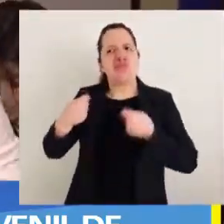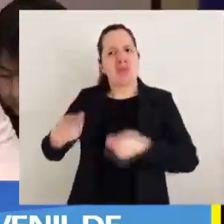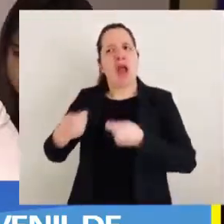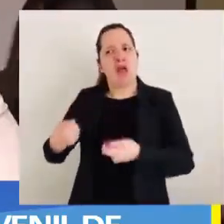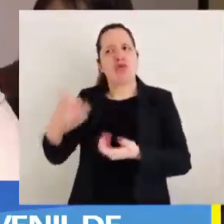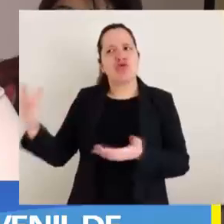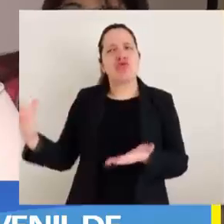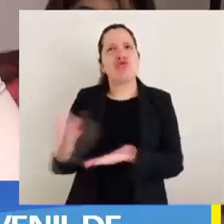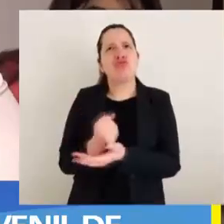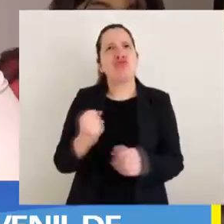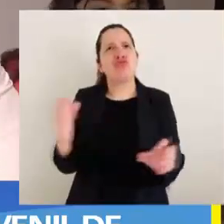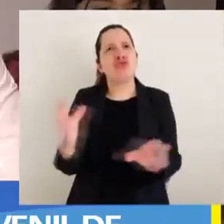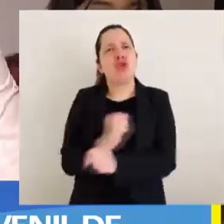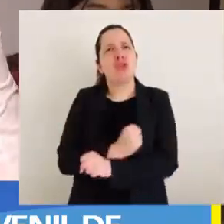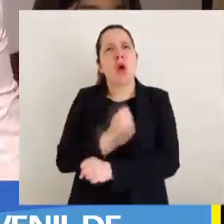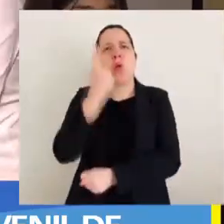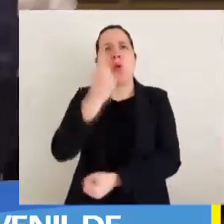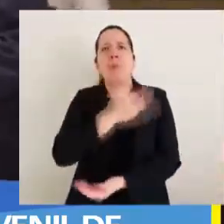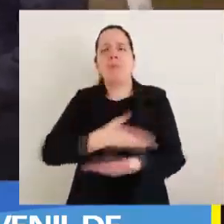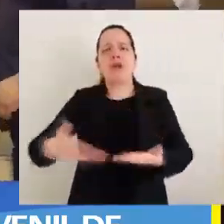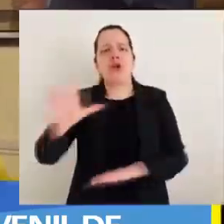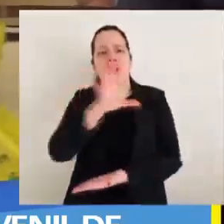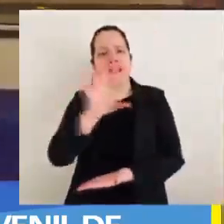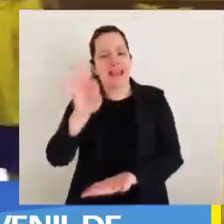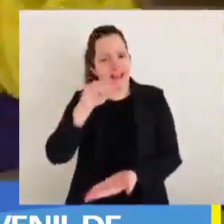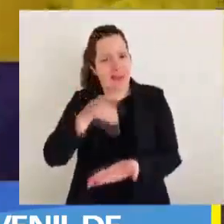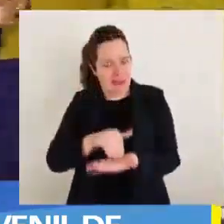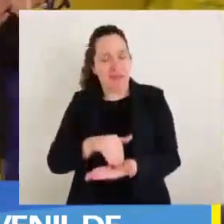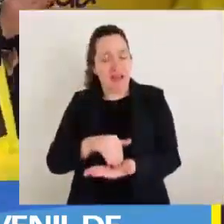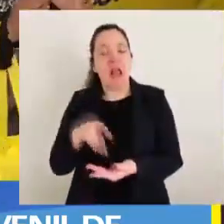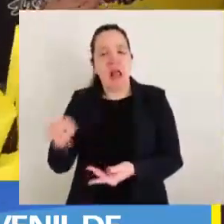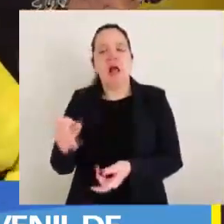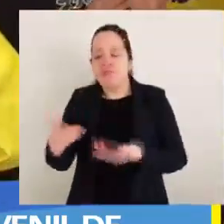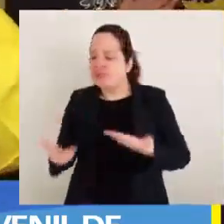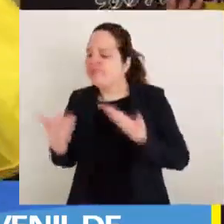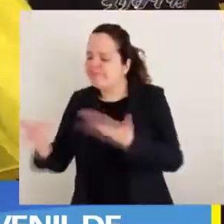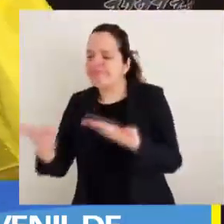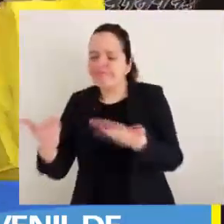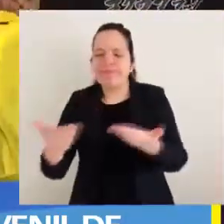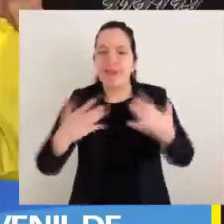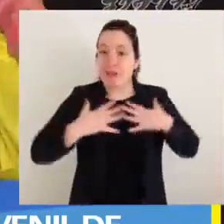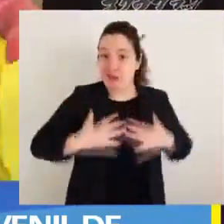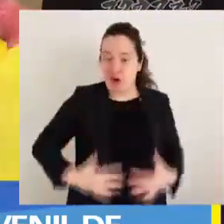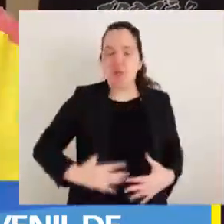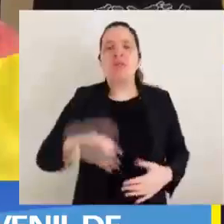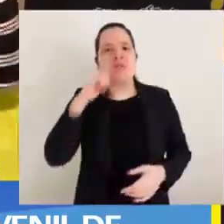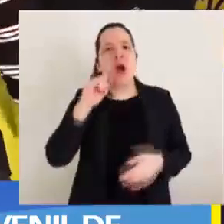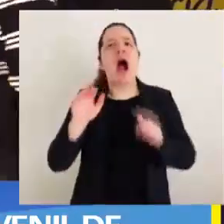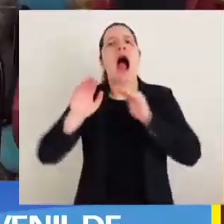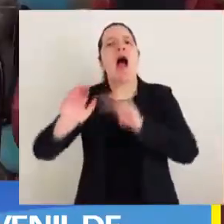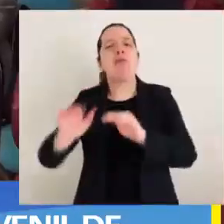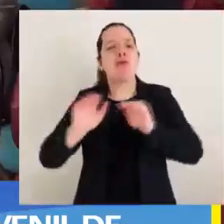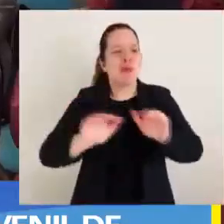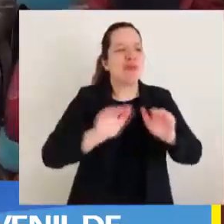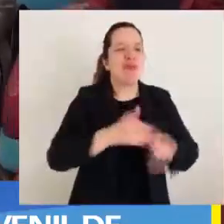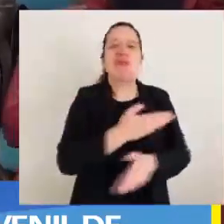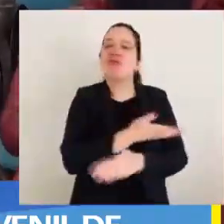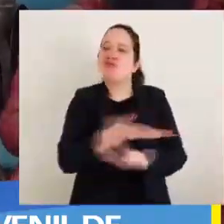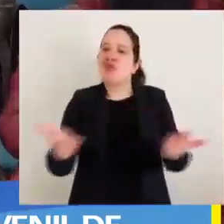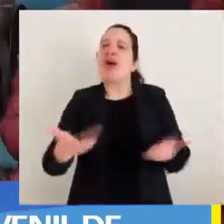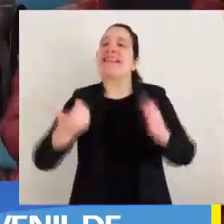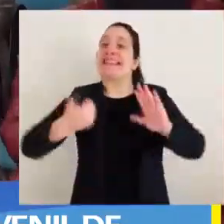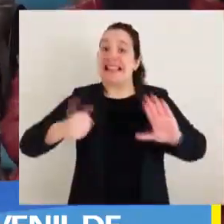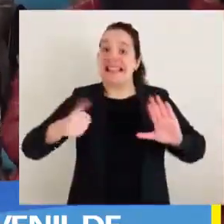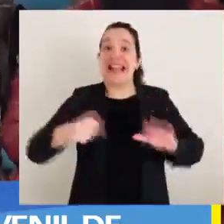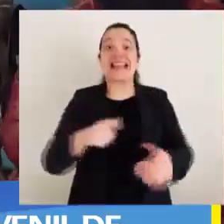y medio de pesos, representa un apoyo esencial para los jóvenes músicos y cantantes de la comuna. Son 60